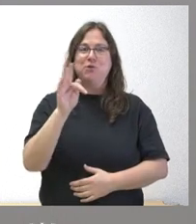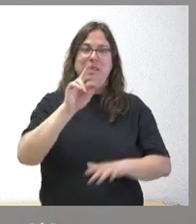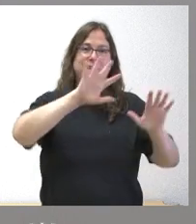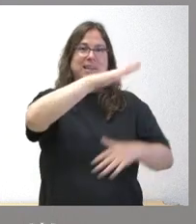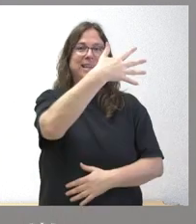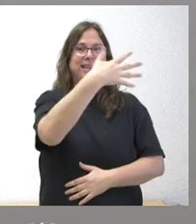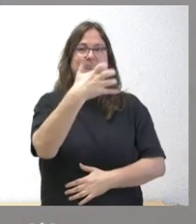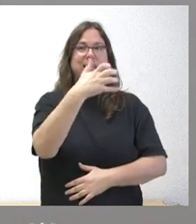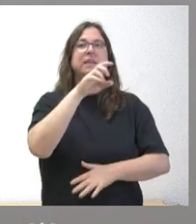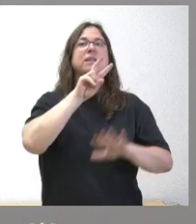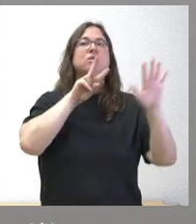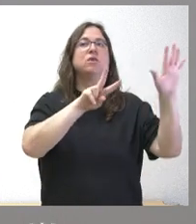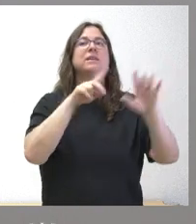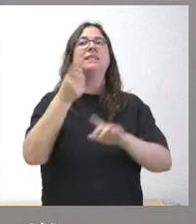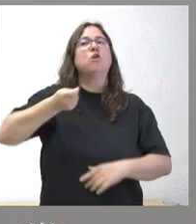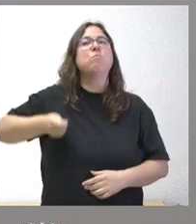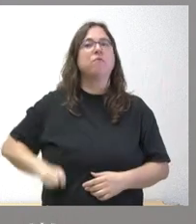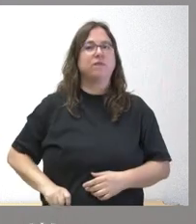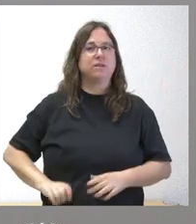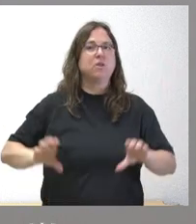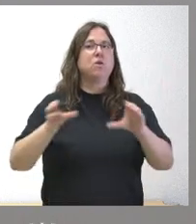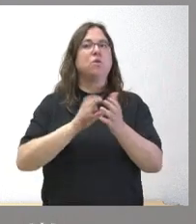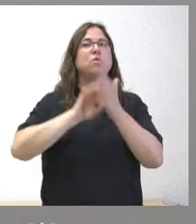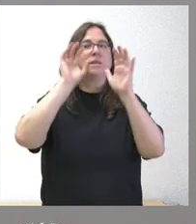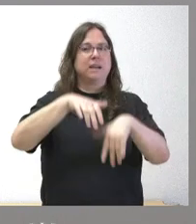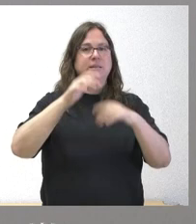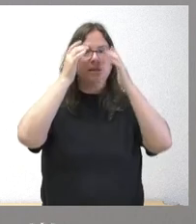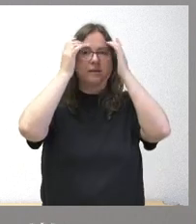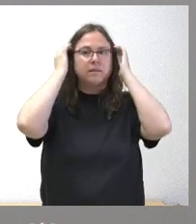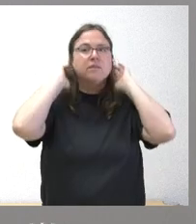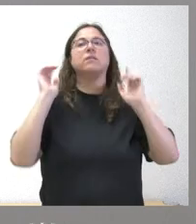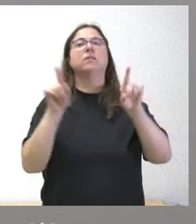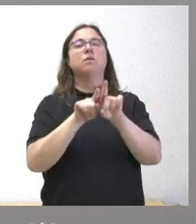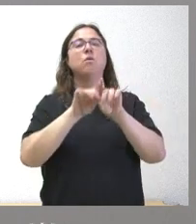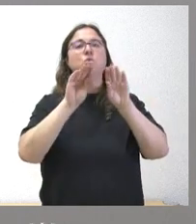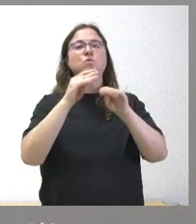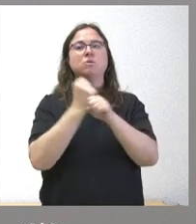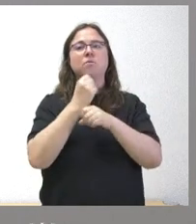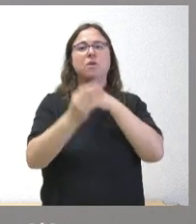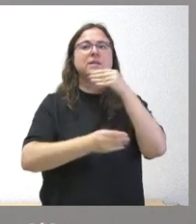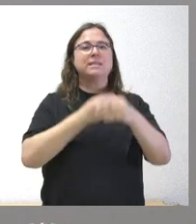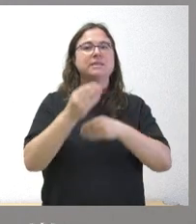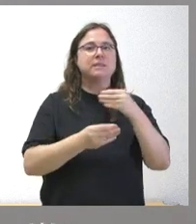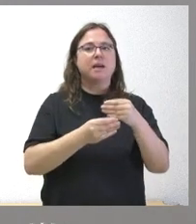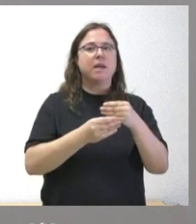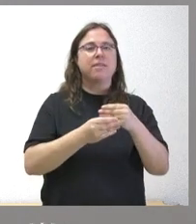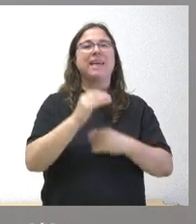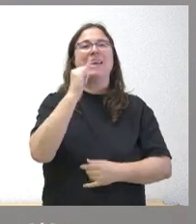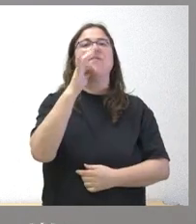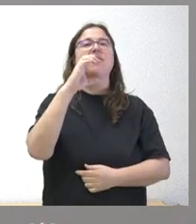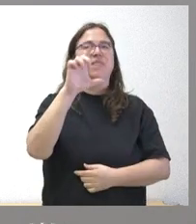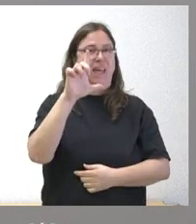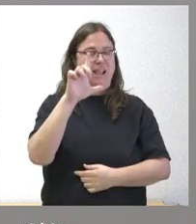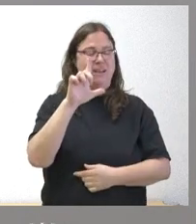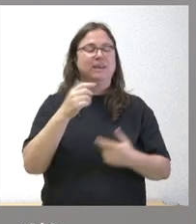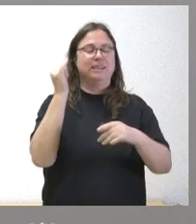profesionales en la Junta de Castilla y León. Es una actividad que se realiza desde ICECIL, desde el Instituto de Competitividad